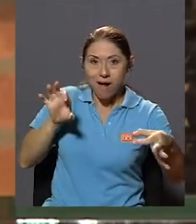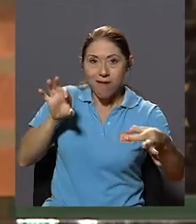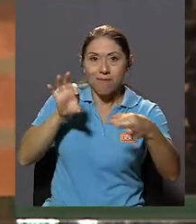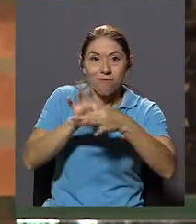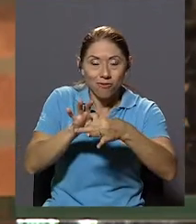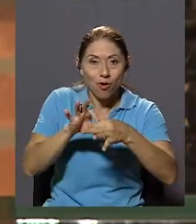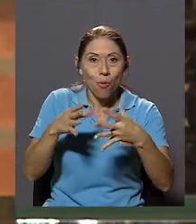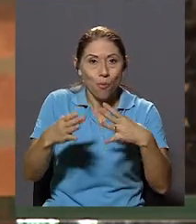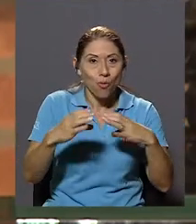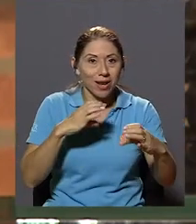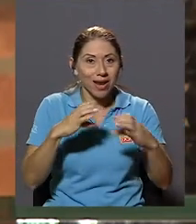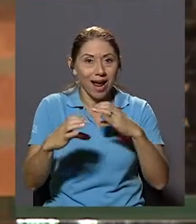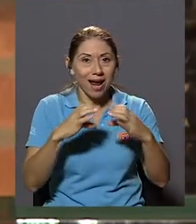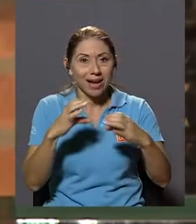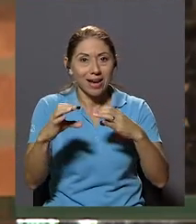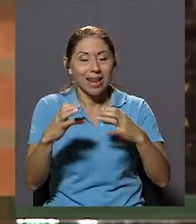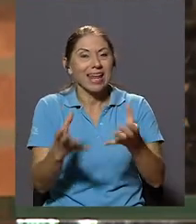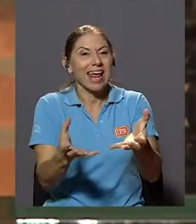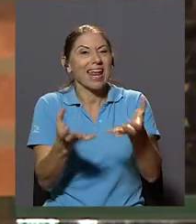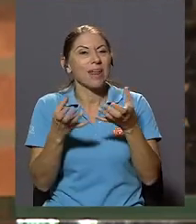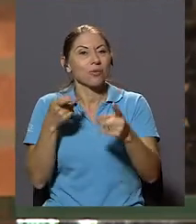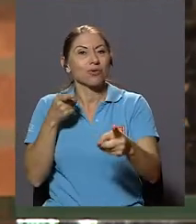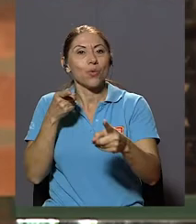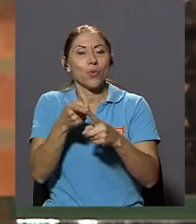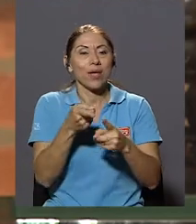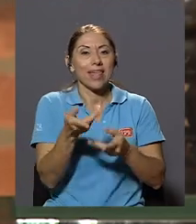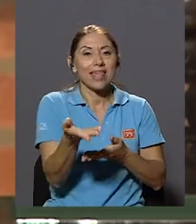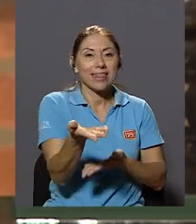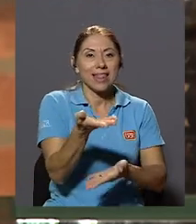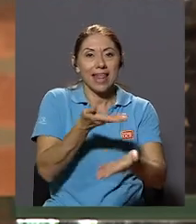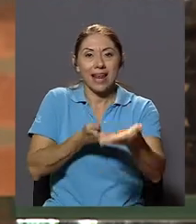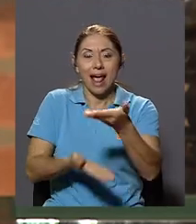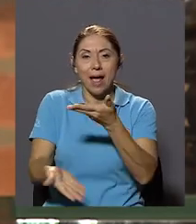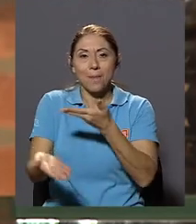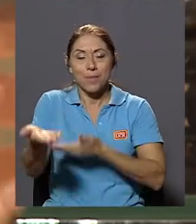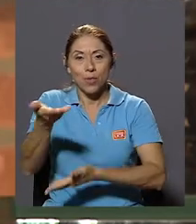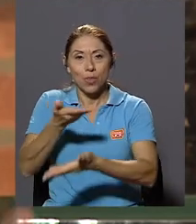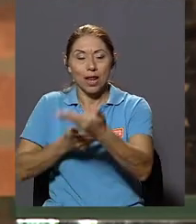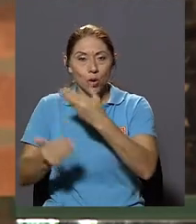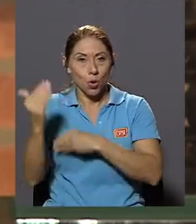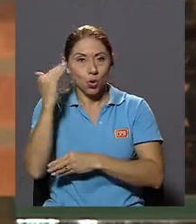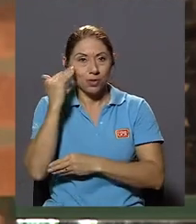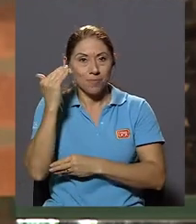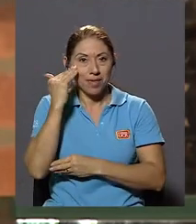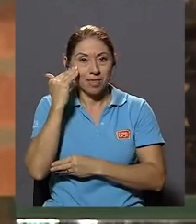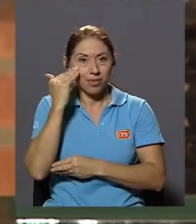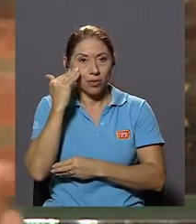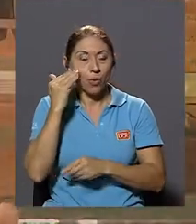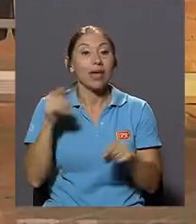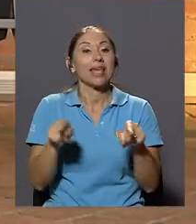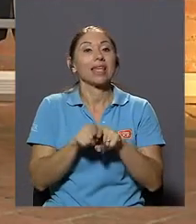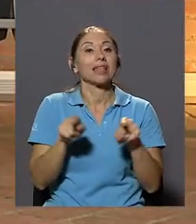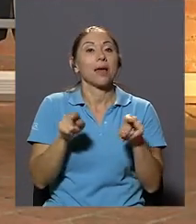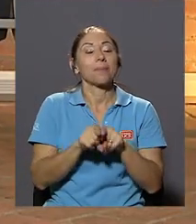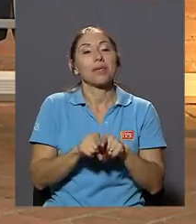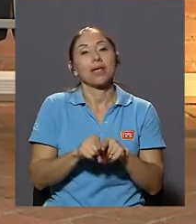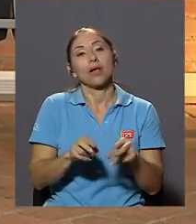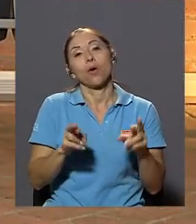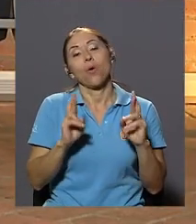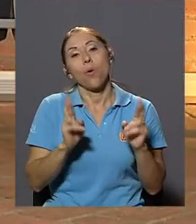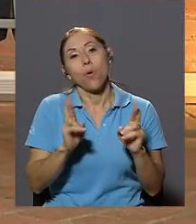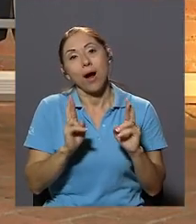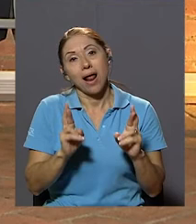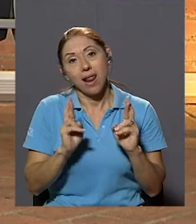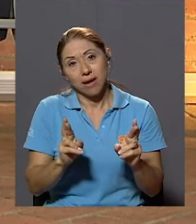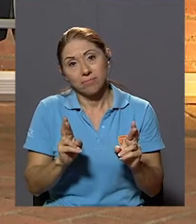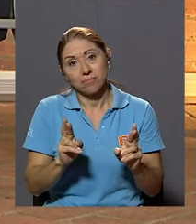El Intercambio Del Conocimiento Y Ojalá Porque Esto Es Un Tema Importantísimo Sobre El Cuál Podríamos Hablar En Otra